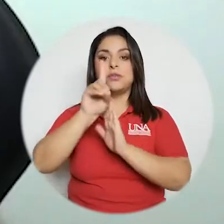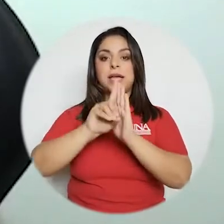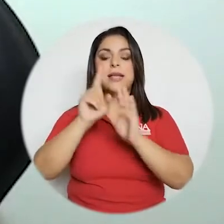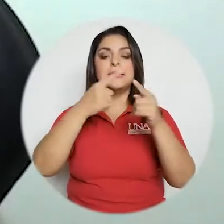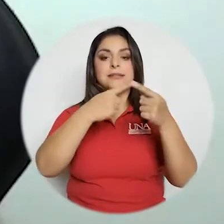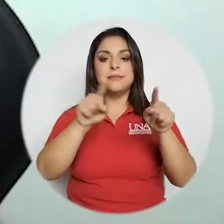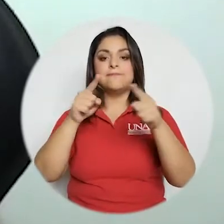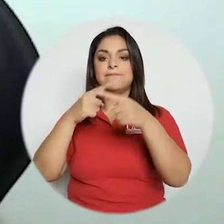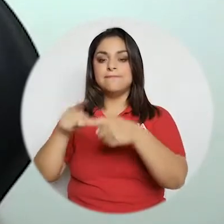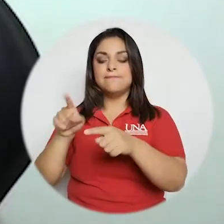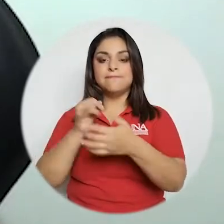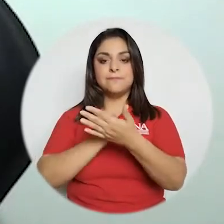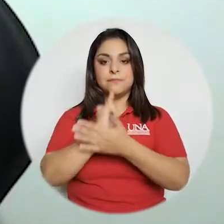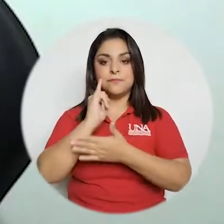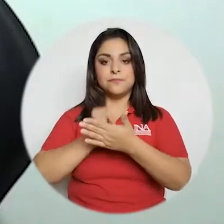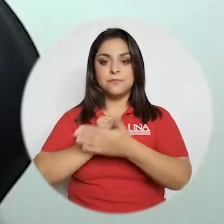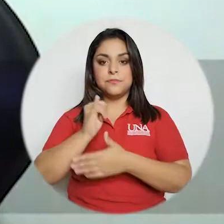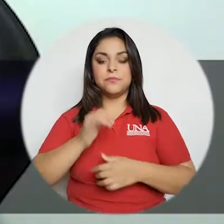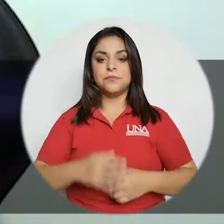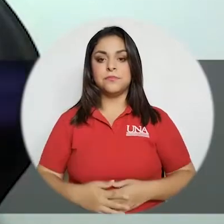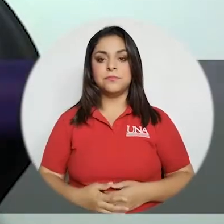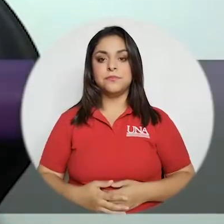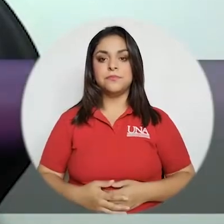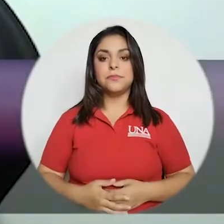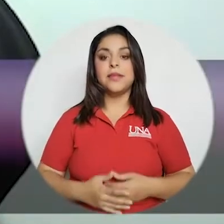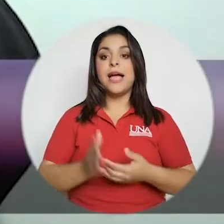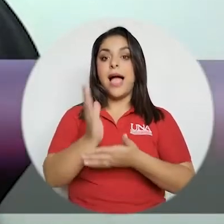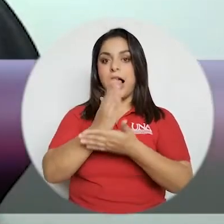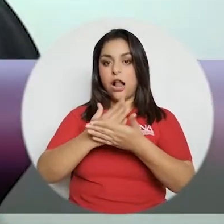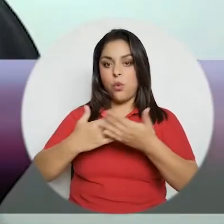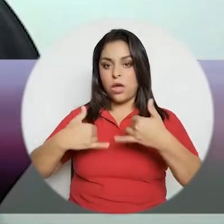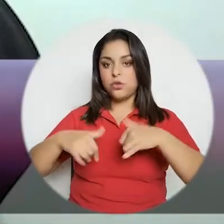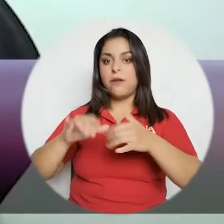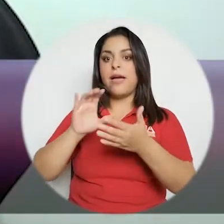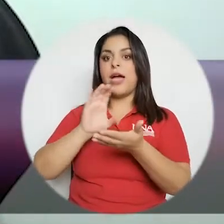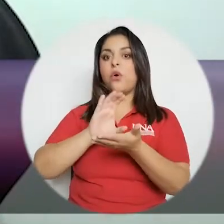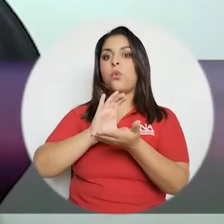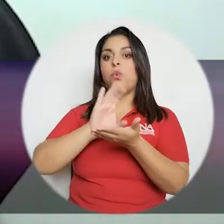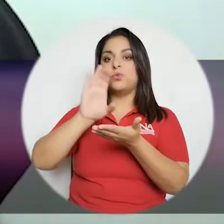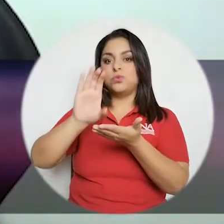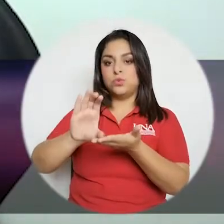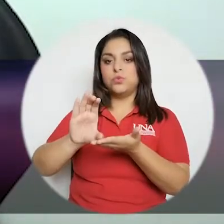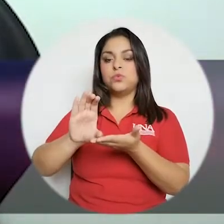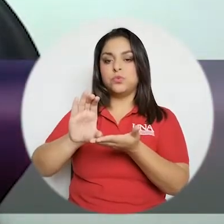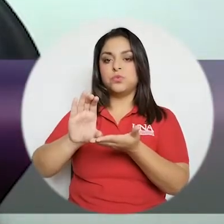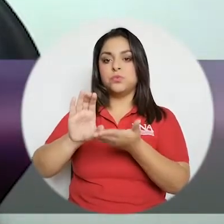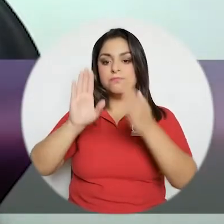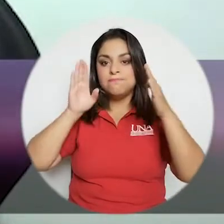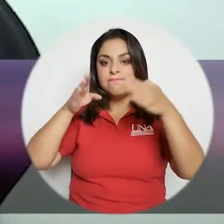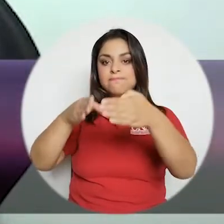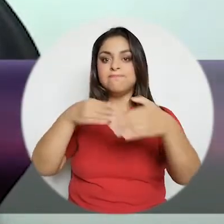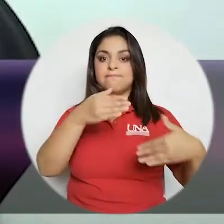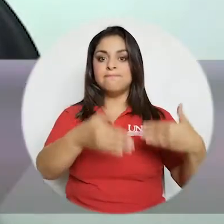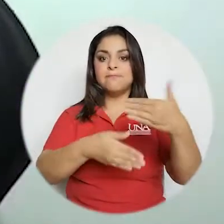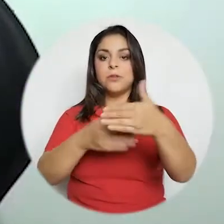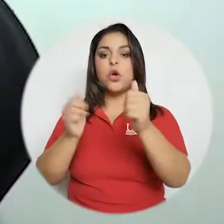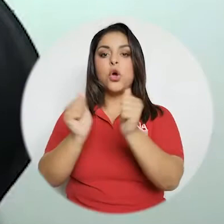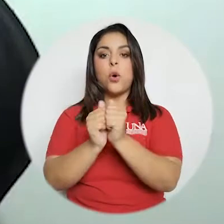desarrollado varias investigaciones algunas en curso con población